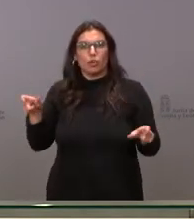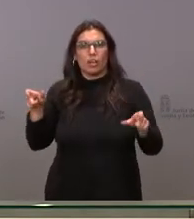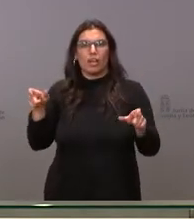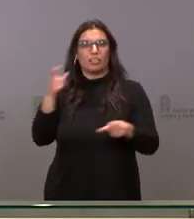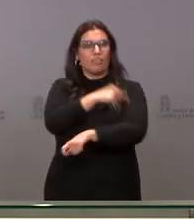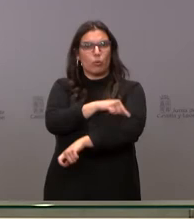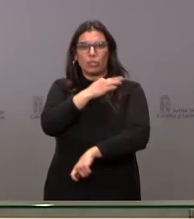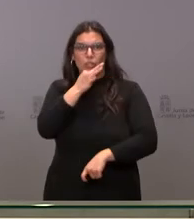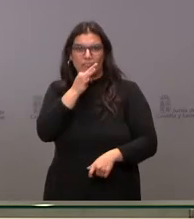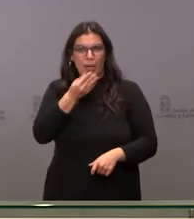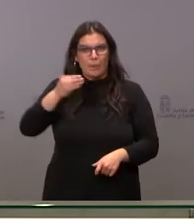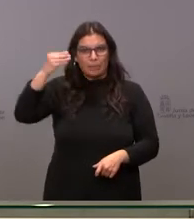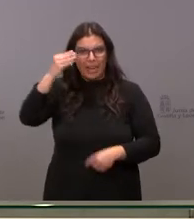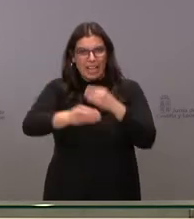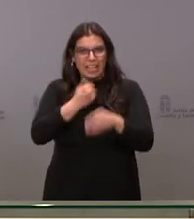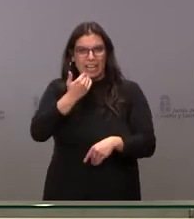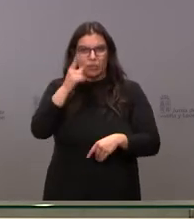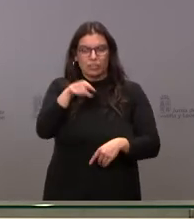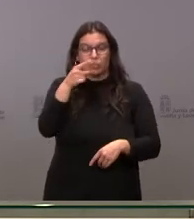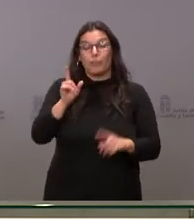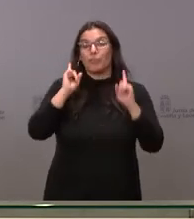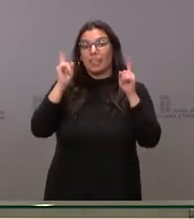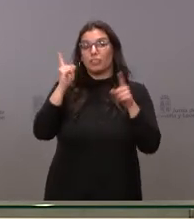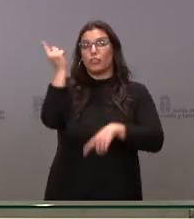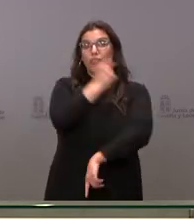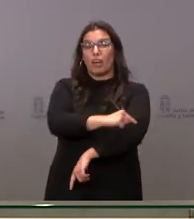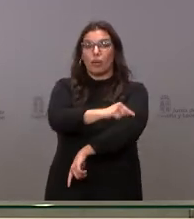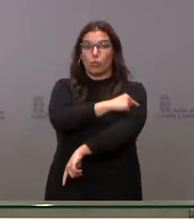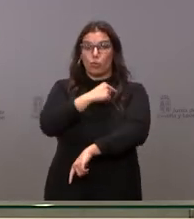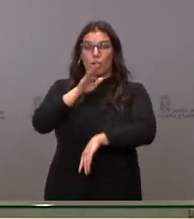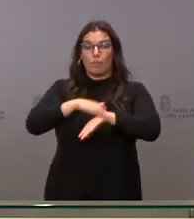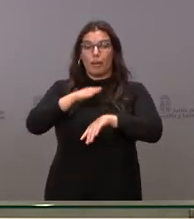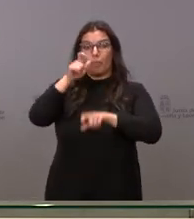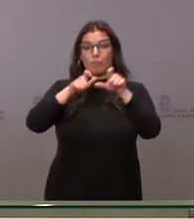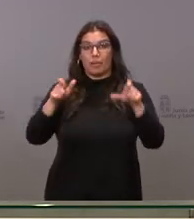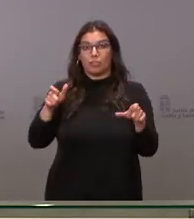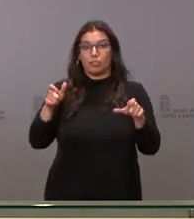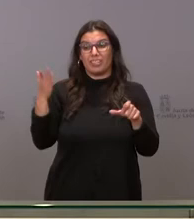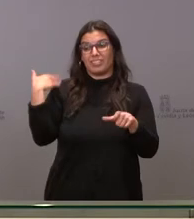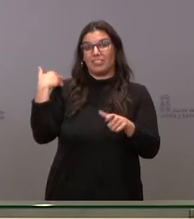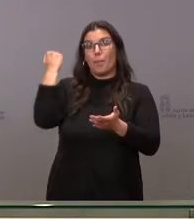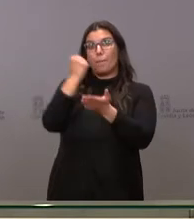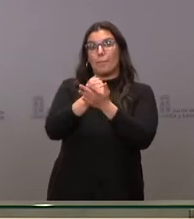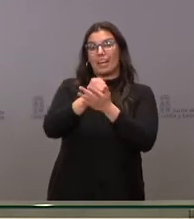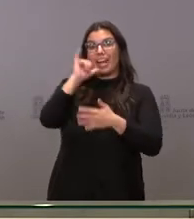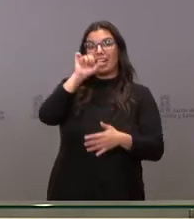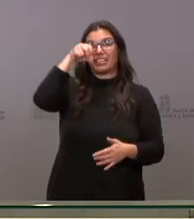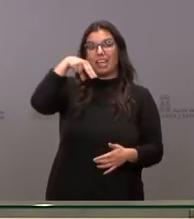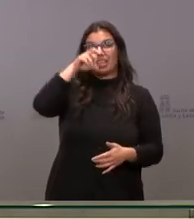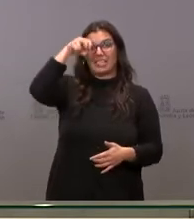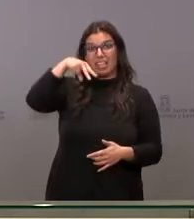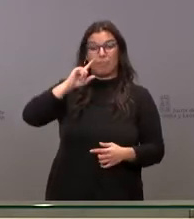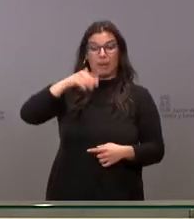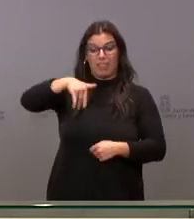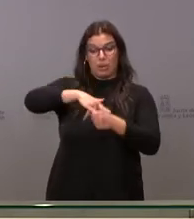estuvieran vacunadas y también en el caso de la vacunación a las personas que fueron vacunadas con Janssen, que arranca el lunes y tengo mal entendido,